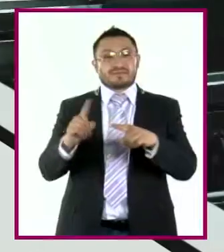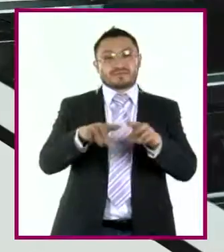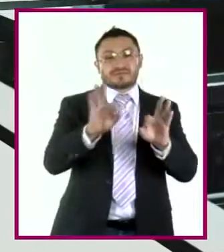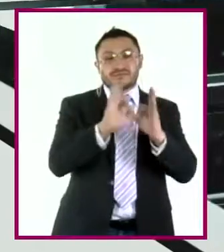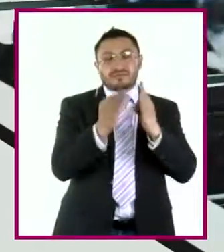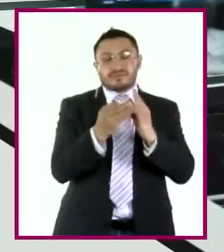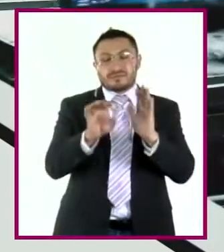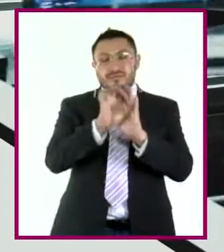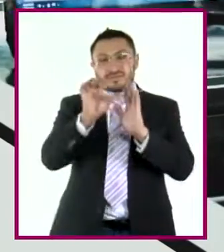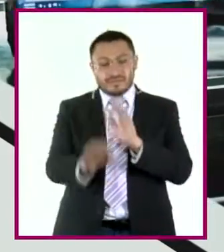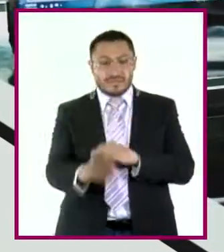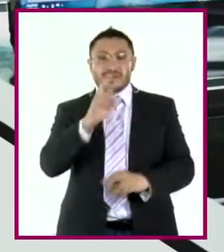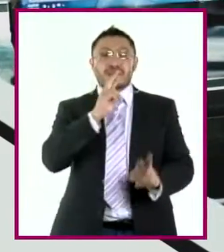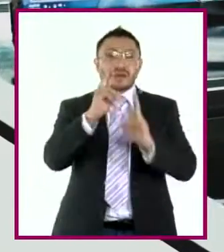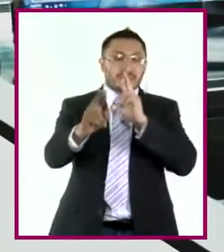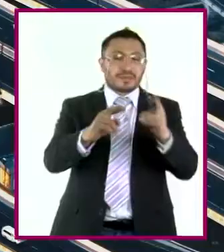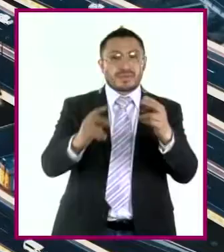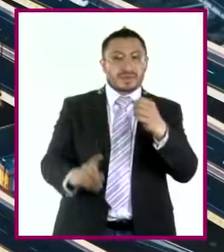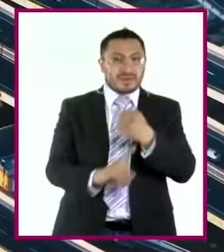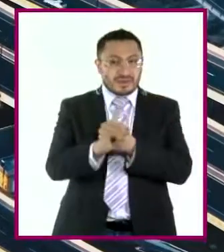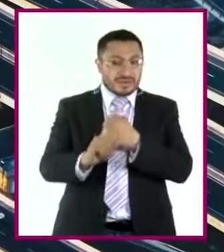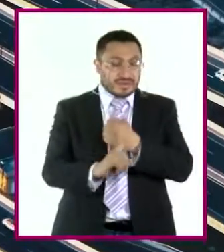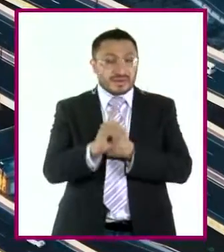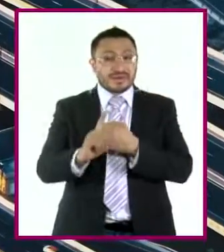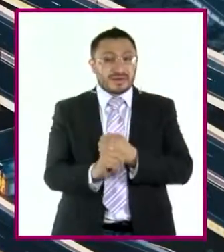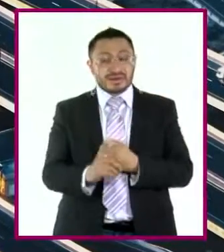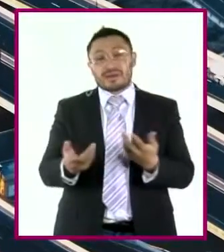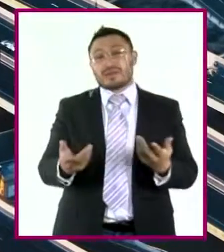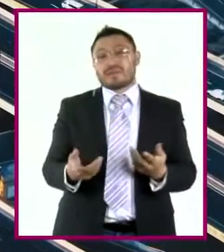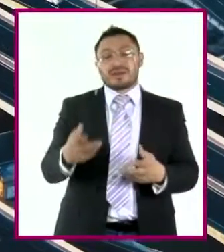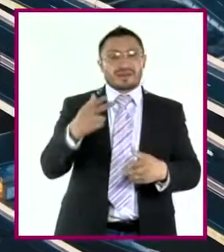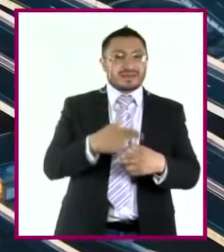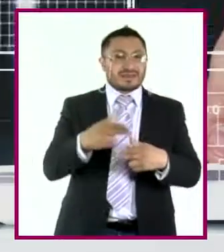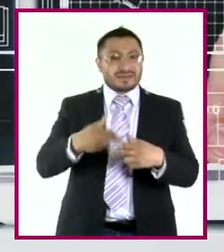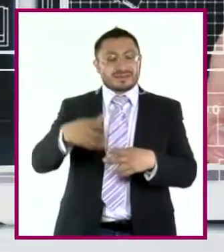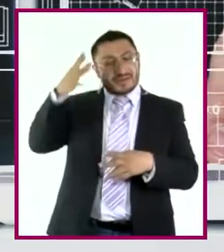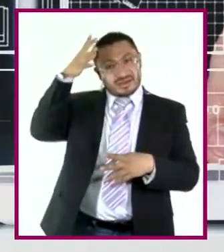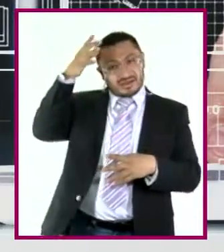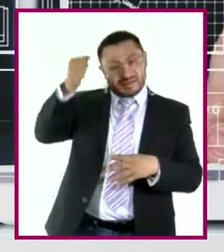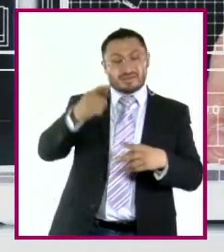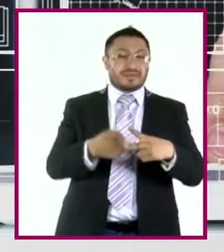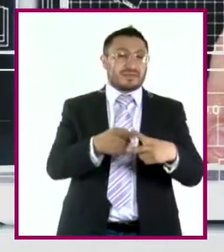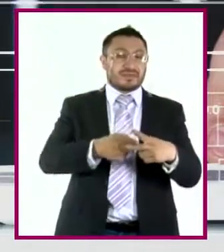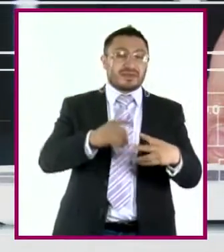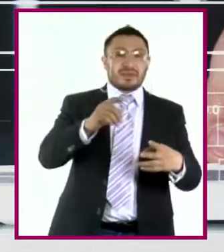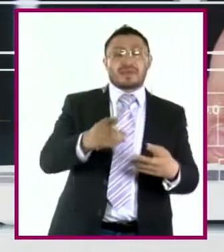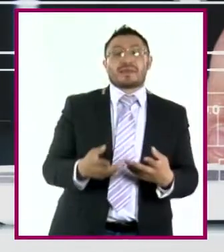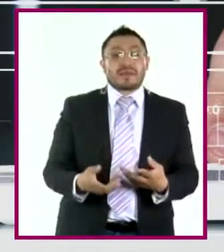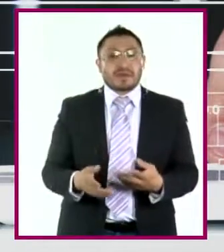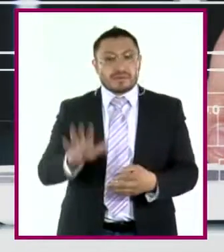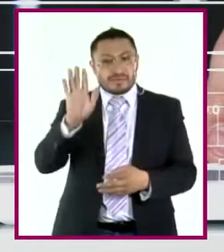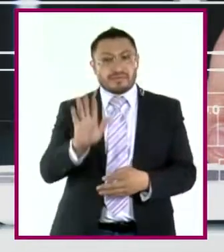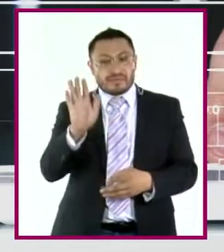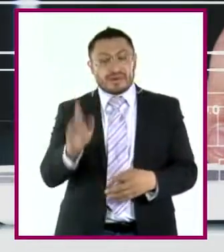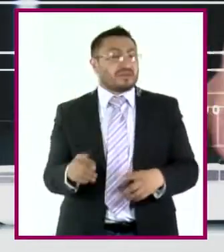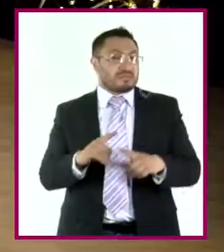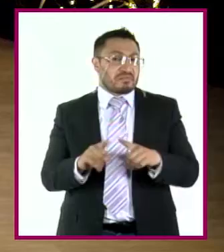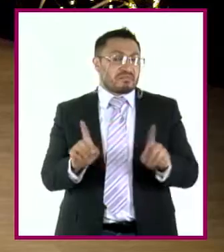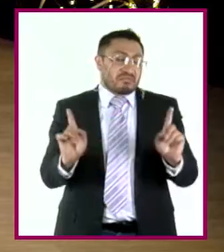problemas por caminos insospechados hasta el descubrimiento de las relaciones entre conceptos matemáticos aparentemente distantes.